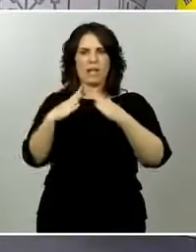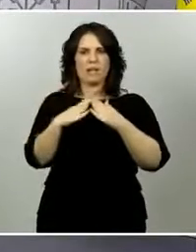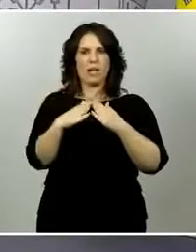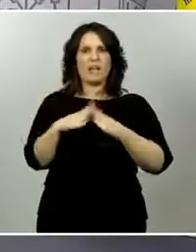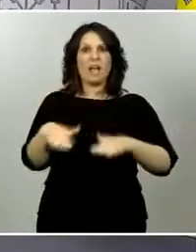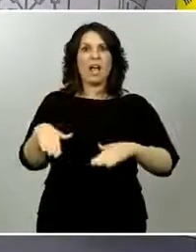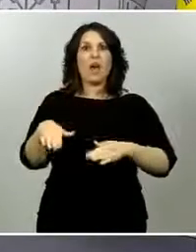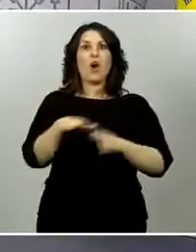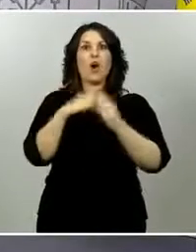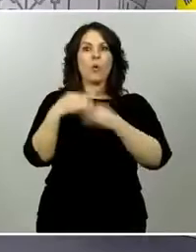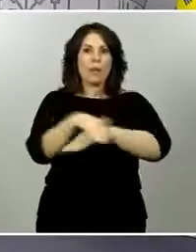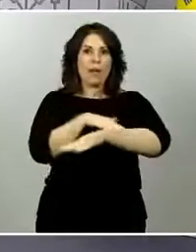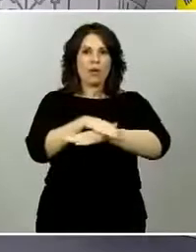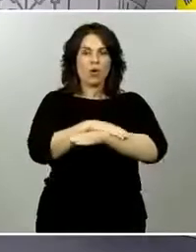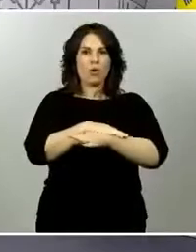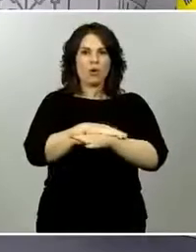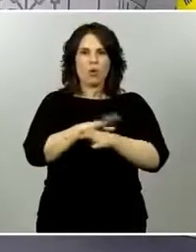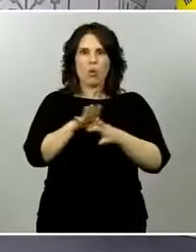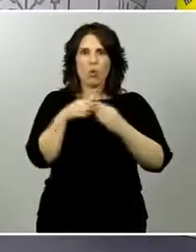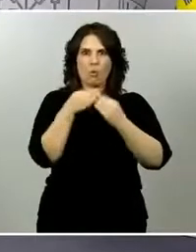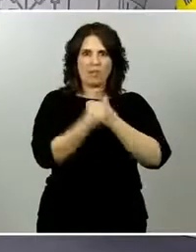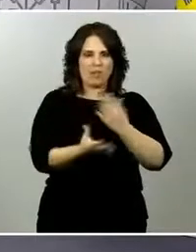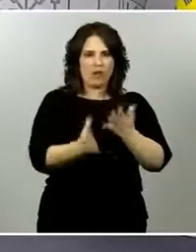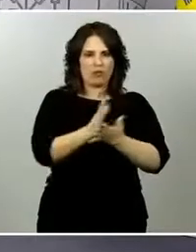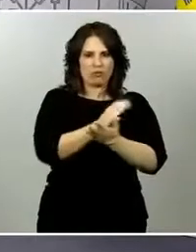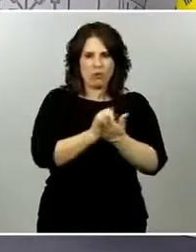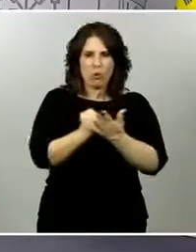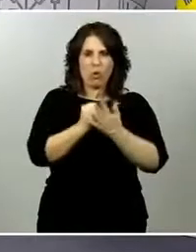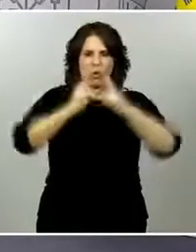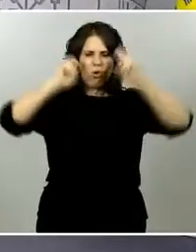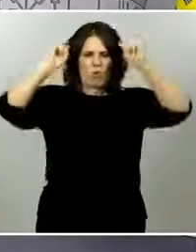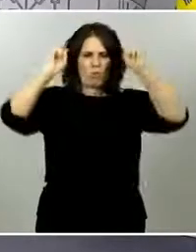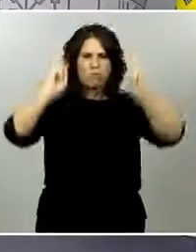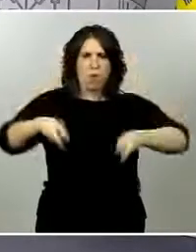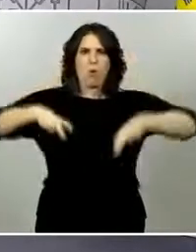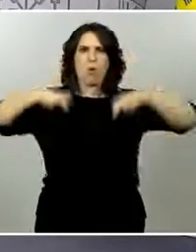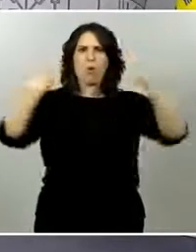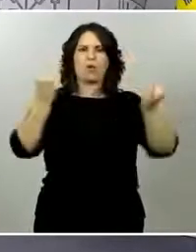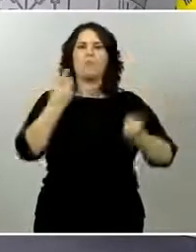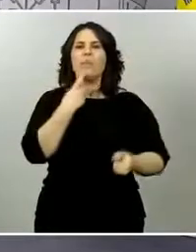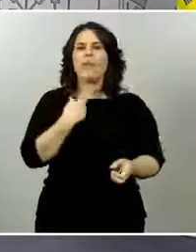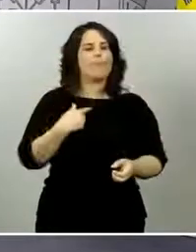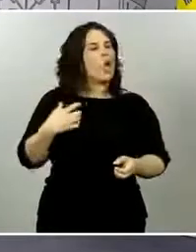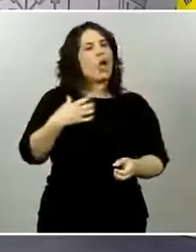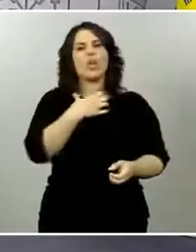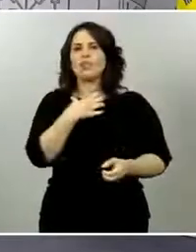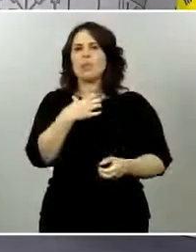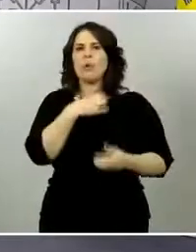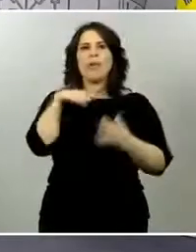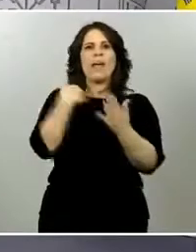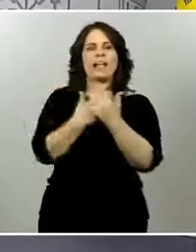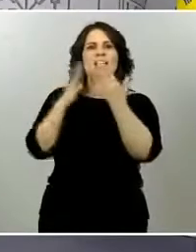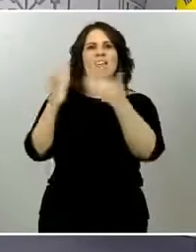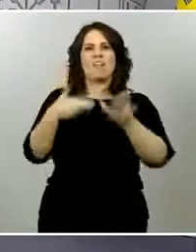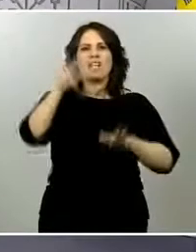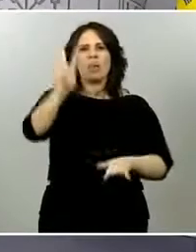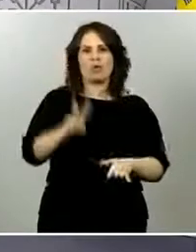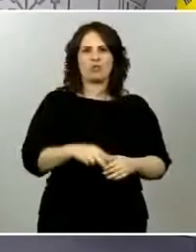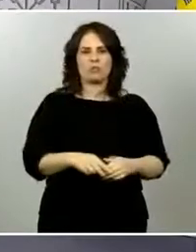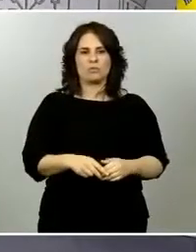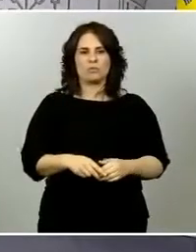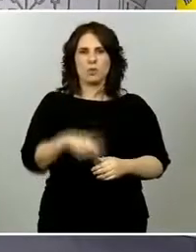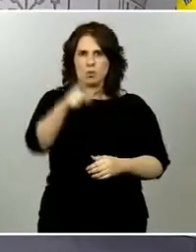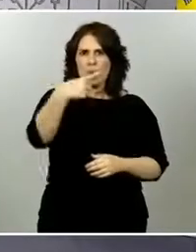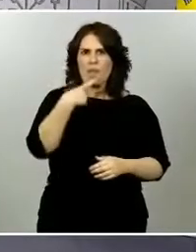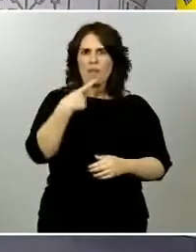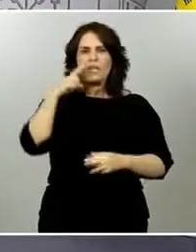presidente del Gobierno dejara en rueda de prensa que sí se podía ir a la segunda residencia, el Gobierno rectificó toda la documentación que tenemos